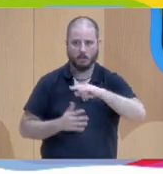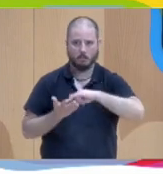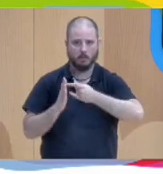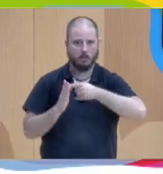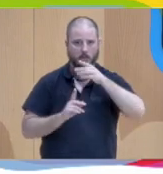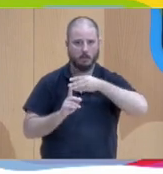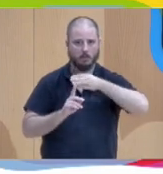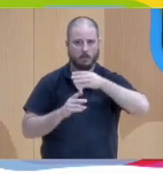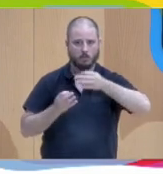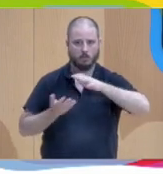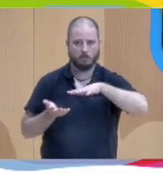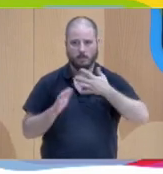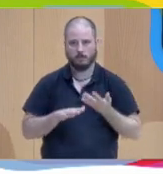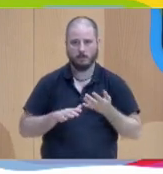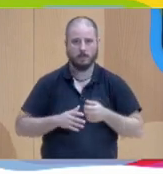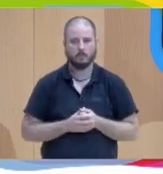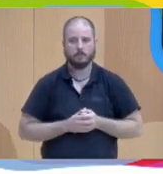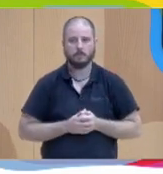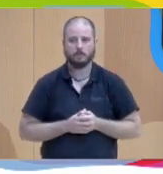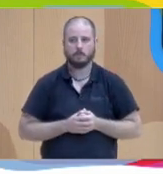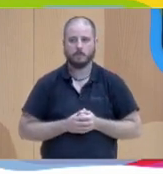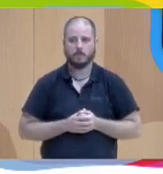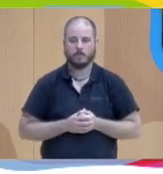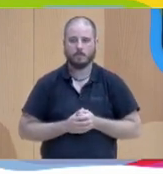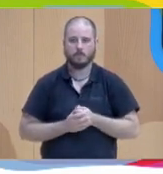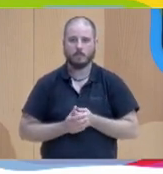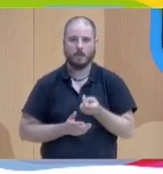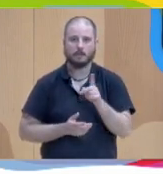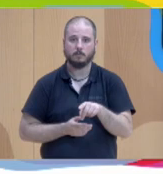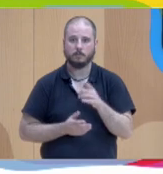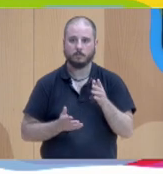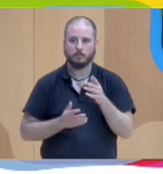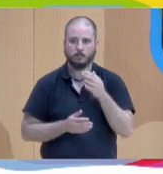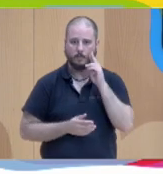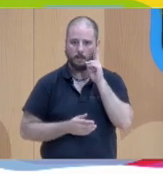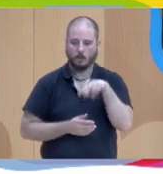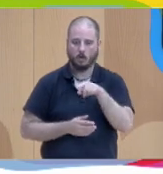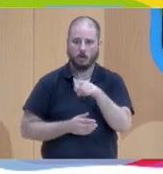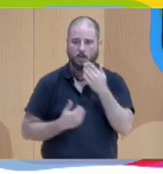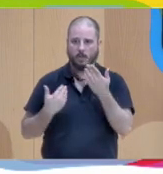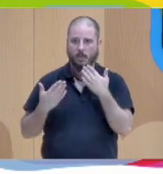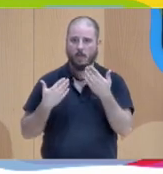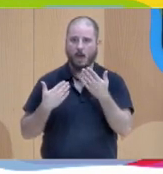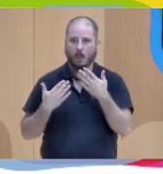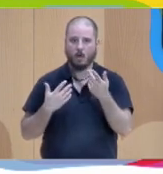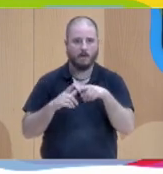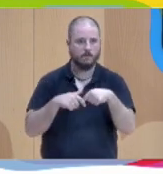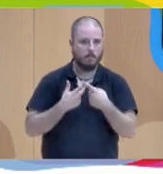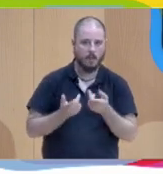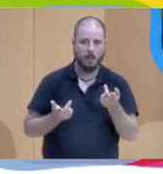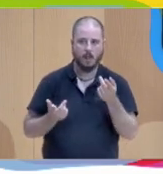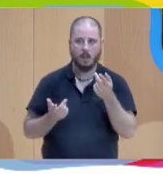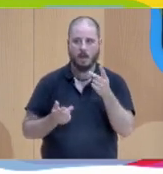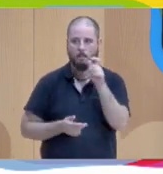seguro, ¿no? Y luego también que reconozcamos el diálogo a las familias, a las